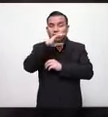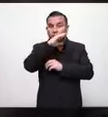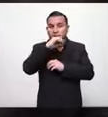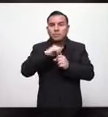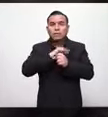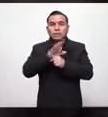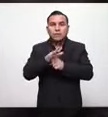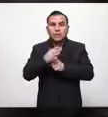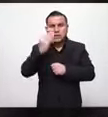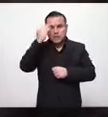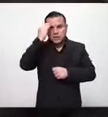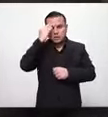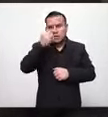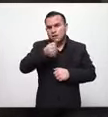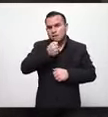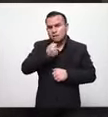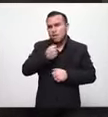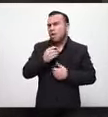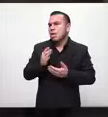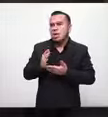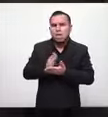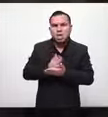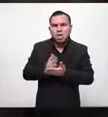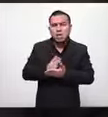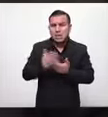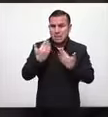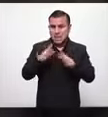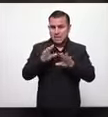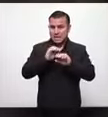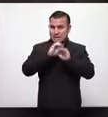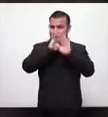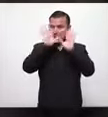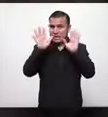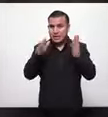¿sabíamos esta información? ¿la teníamos?